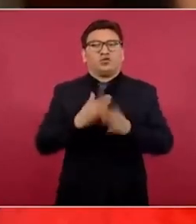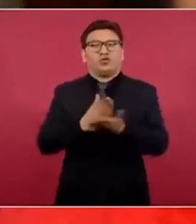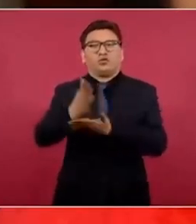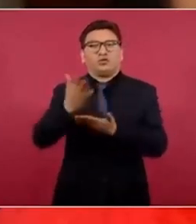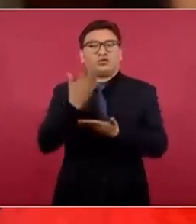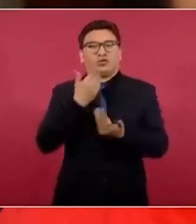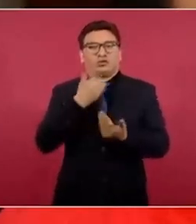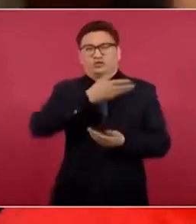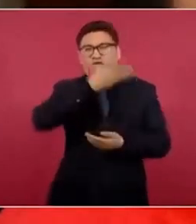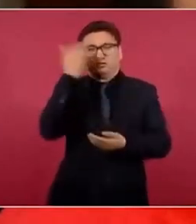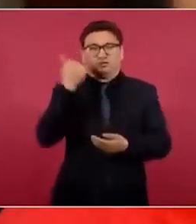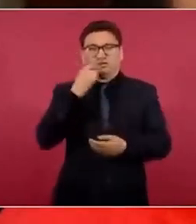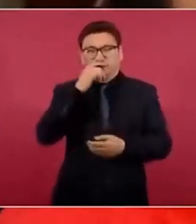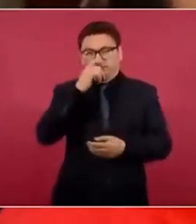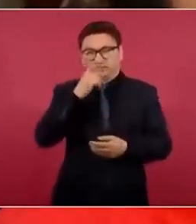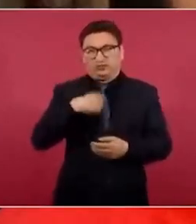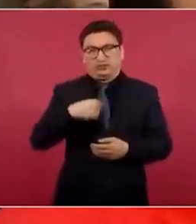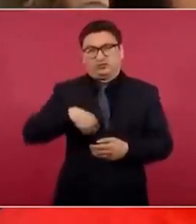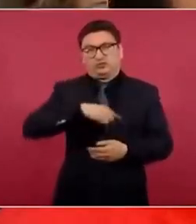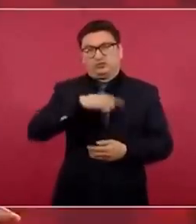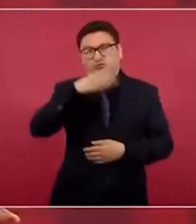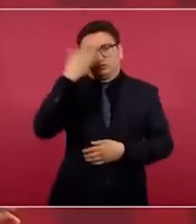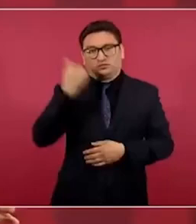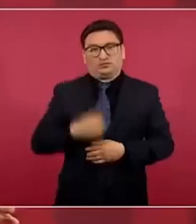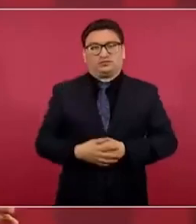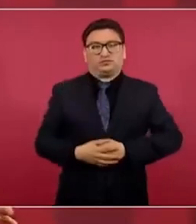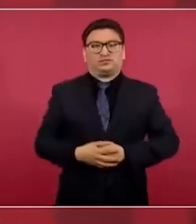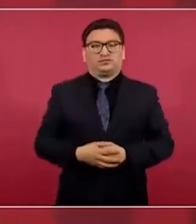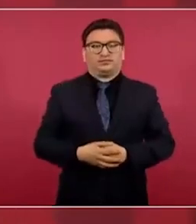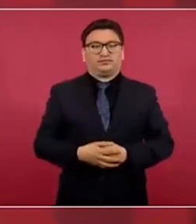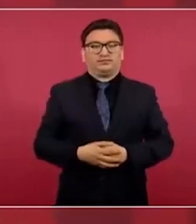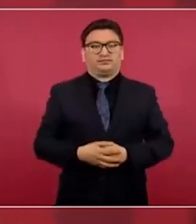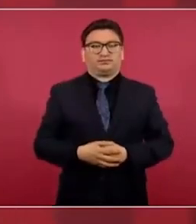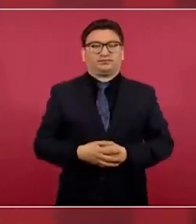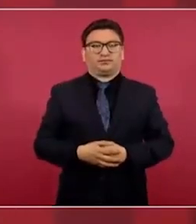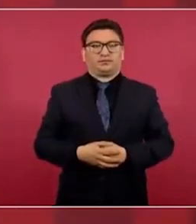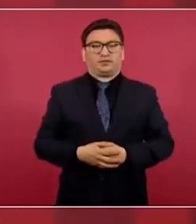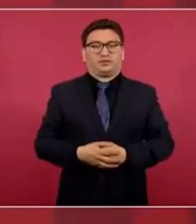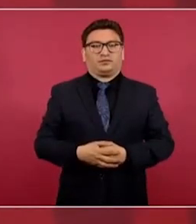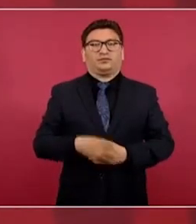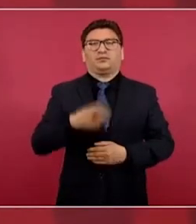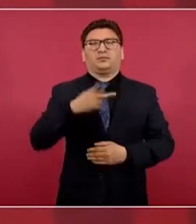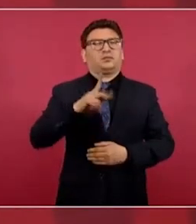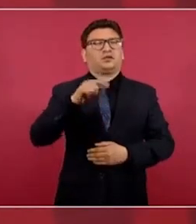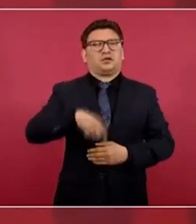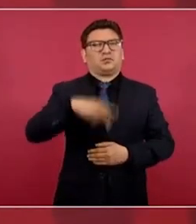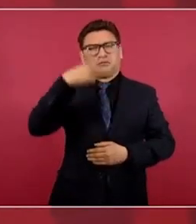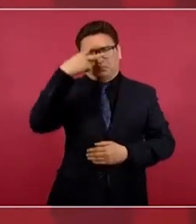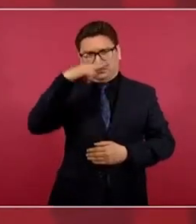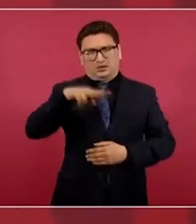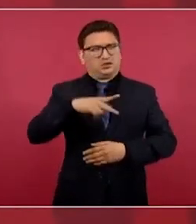información, no sabemos que estaba negociando. Pero México es un país de libertades.